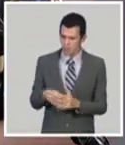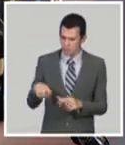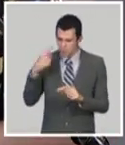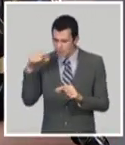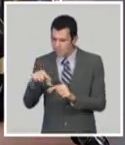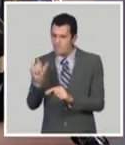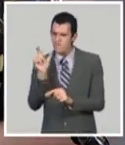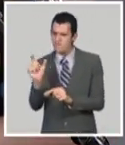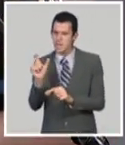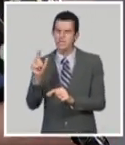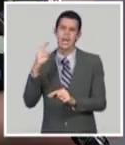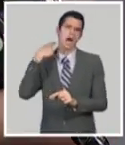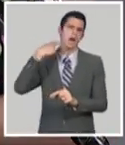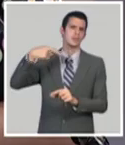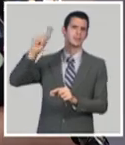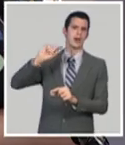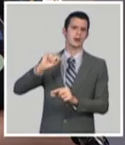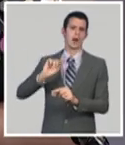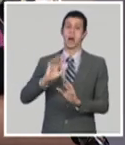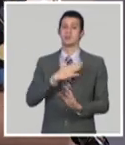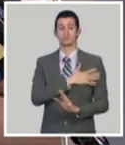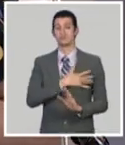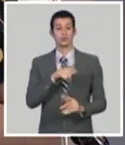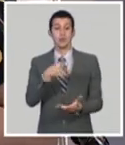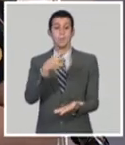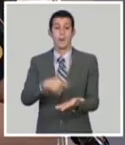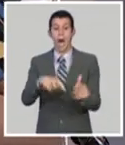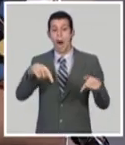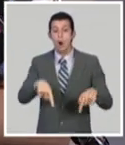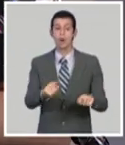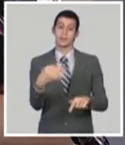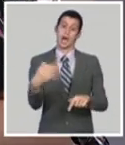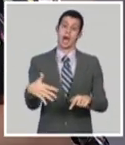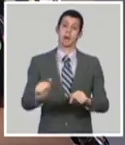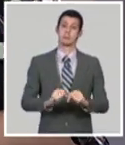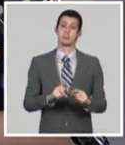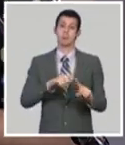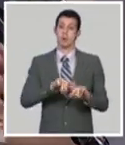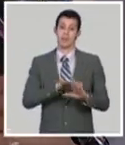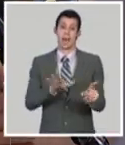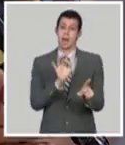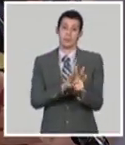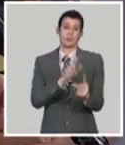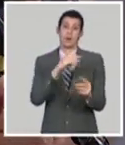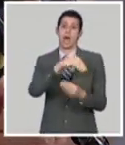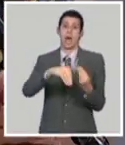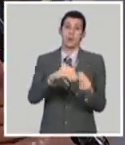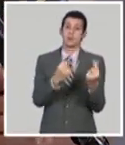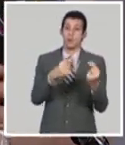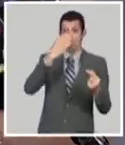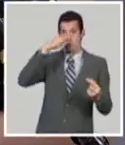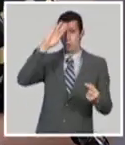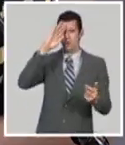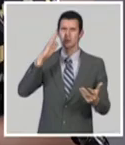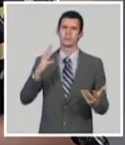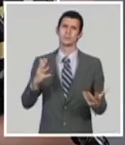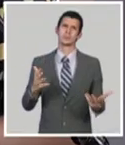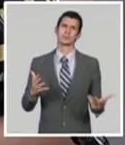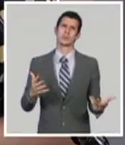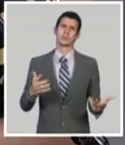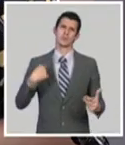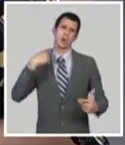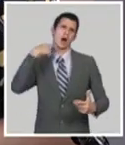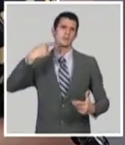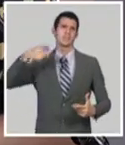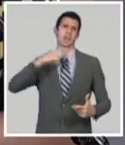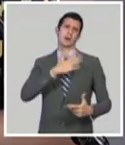conclusión del año 2020, se le cobrará el servicio de aduana con las tarifas anteriores. Realmente creo que es un